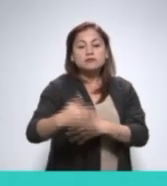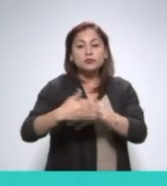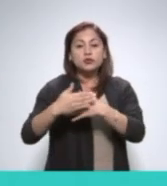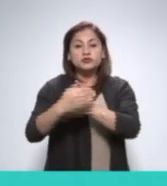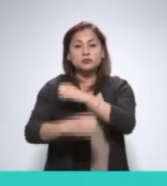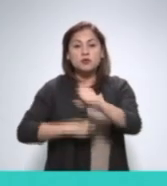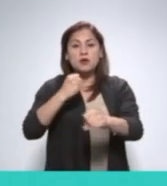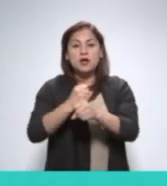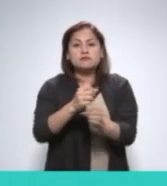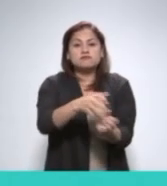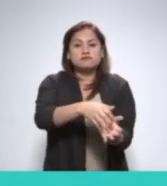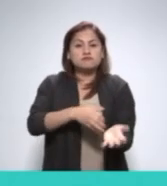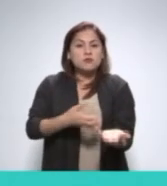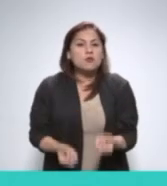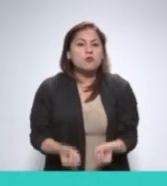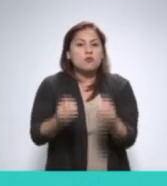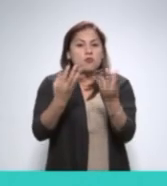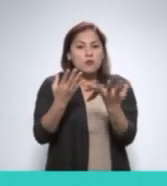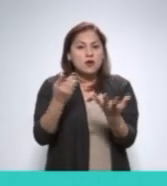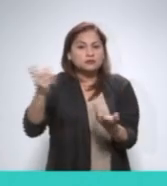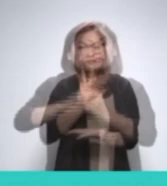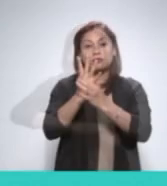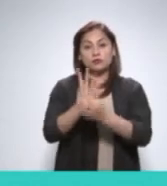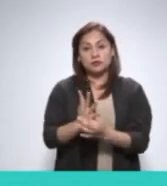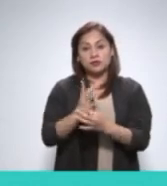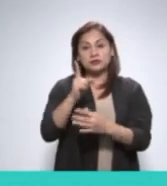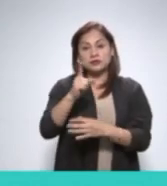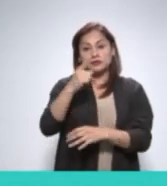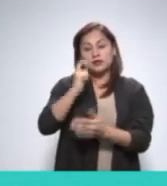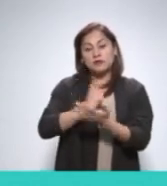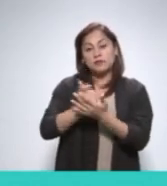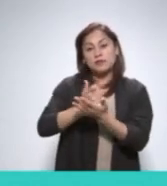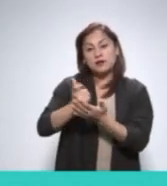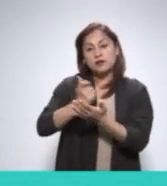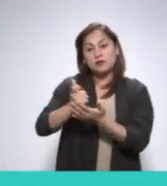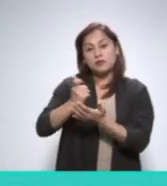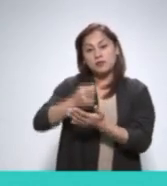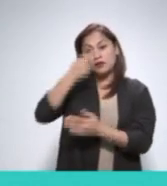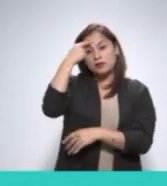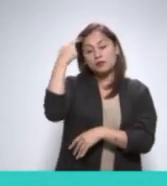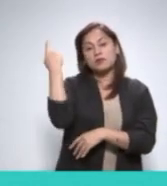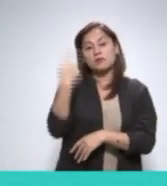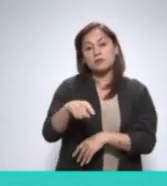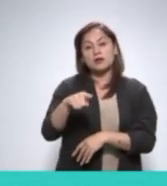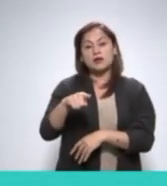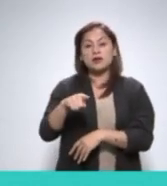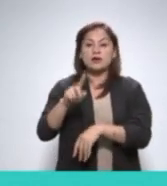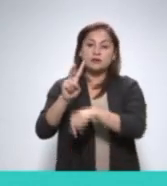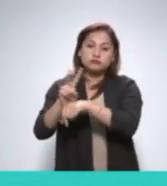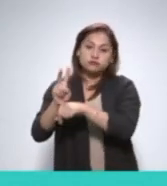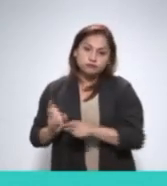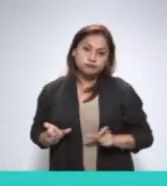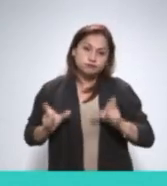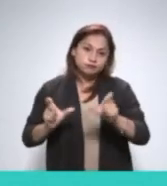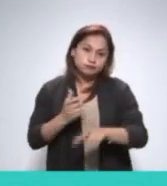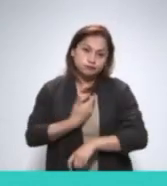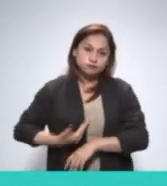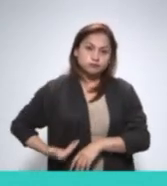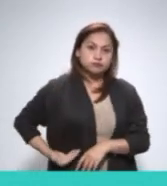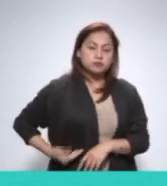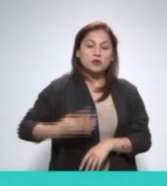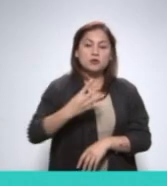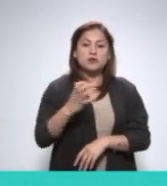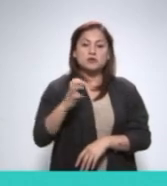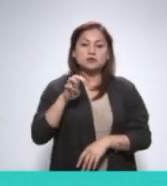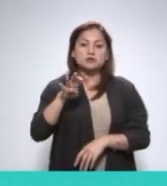del INAI resolvió por unanimidad modificar la respuesta de la Sedena e instruirle a efecto de que realice una nueva búsqueda exhaustiva del convenio firmado con la